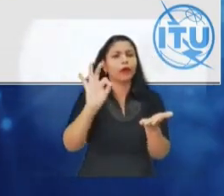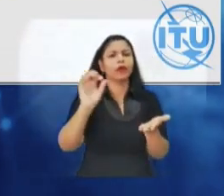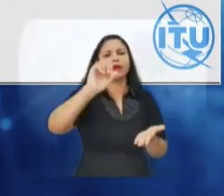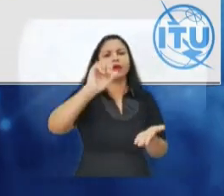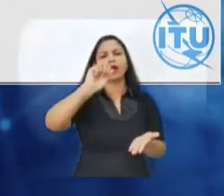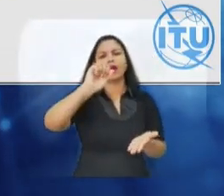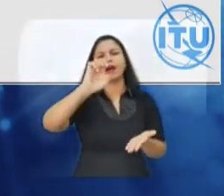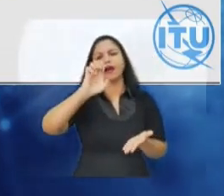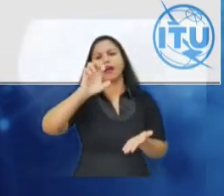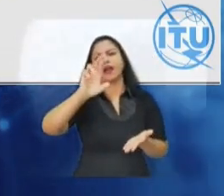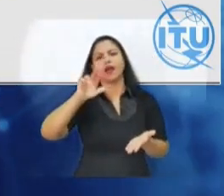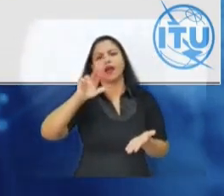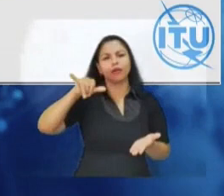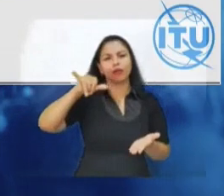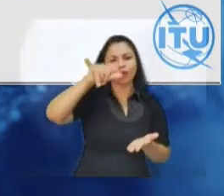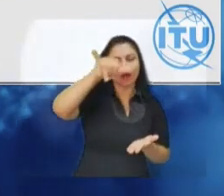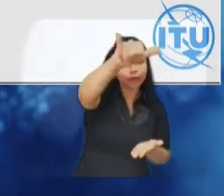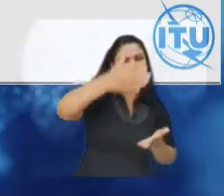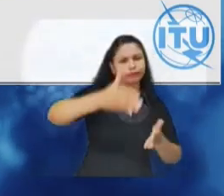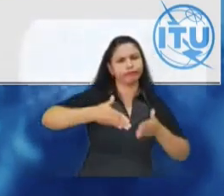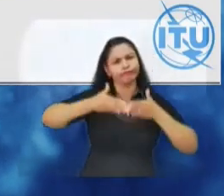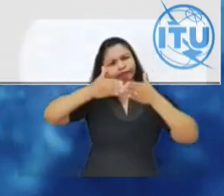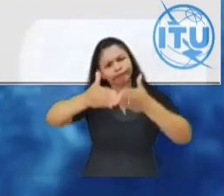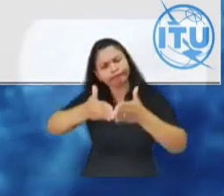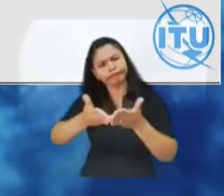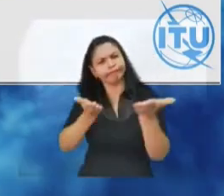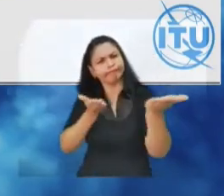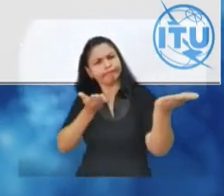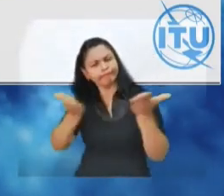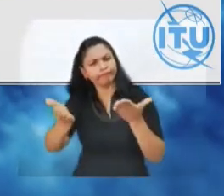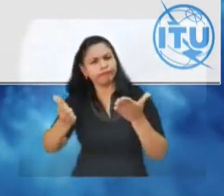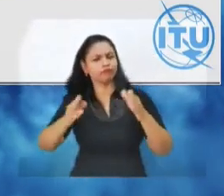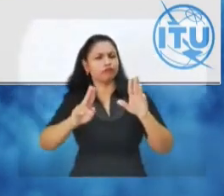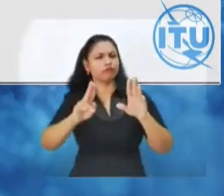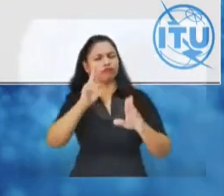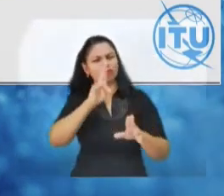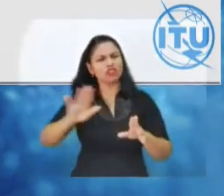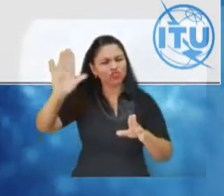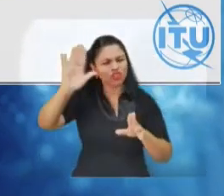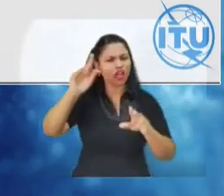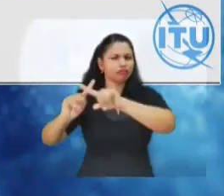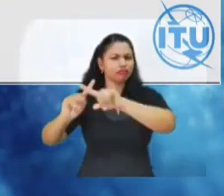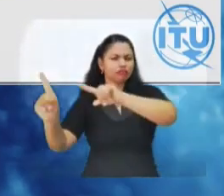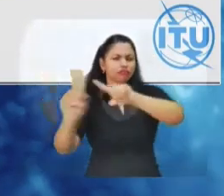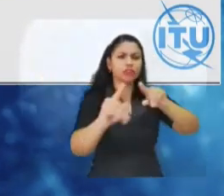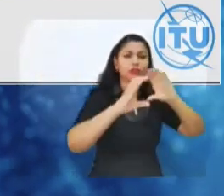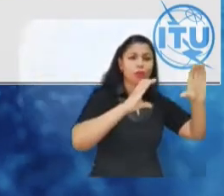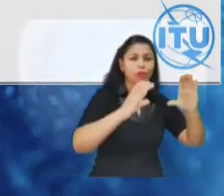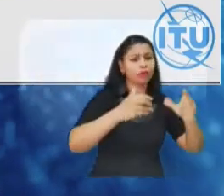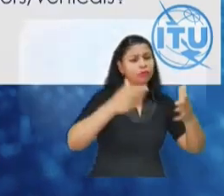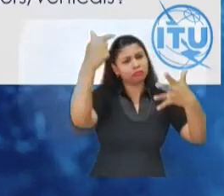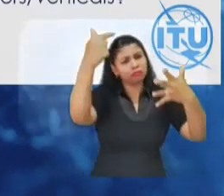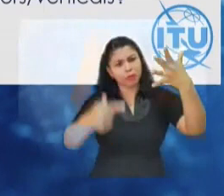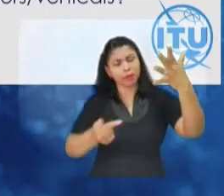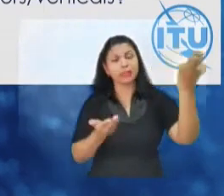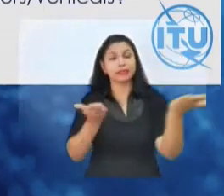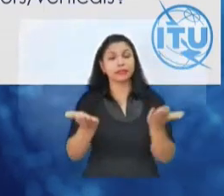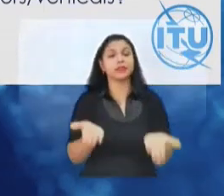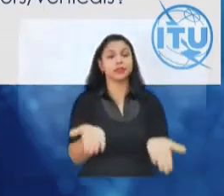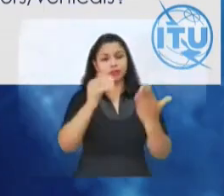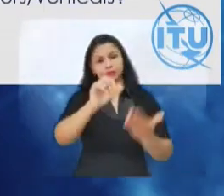los sistemas de seguridad, la radiodifusión de televisión y muchos otros servicios. Siguiente slide, por favor.